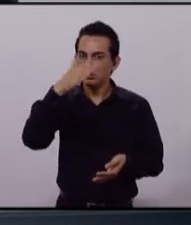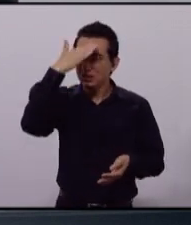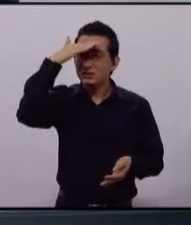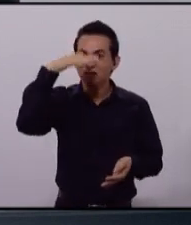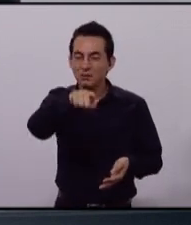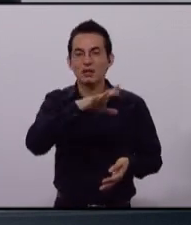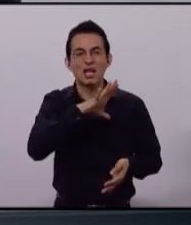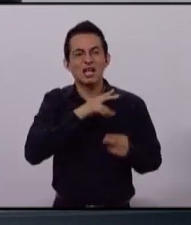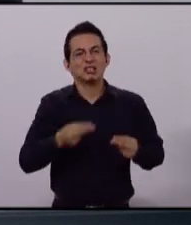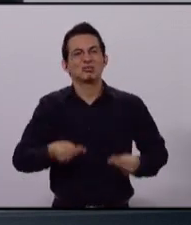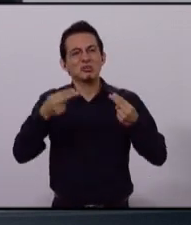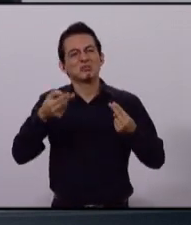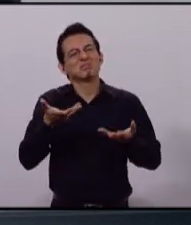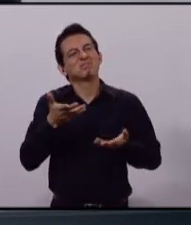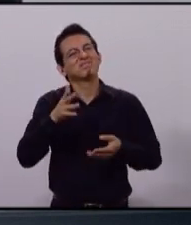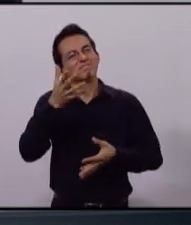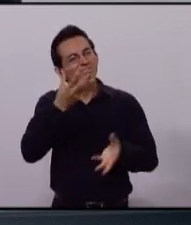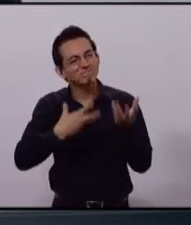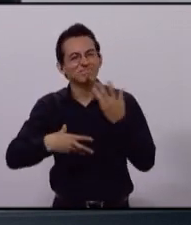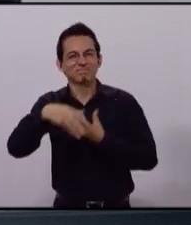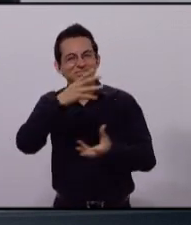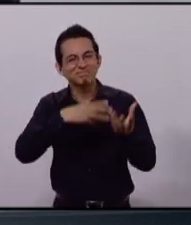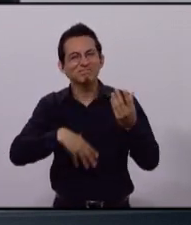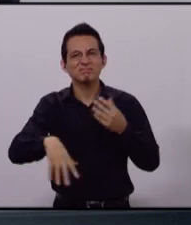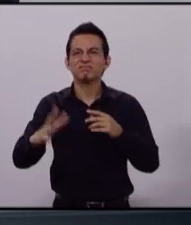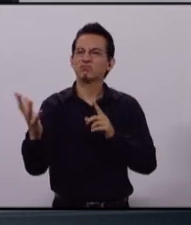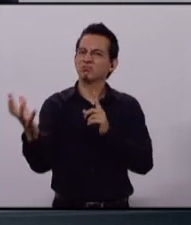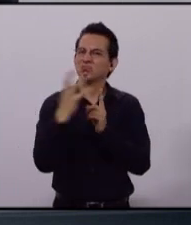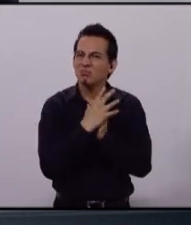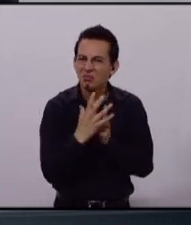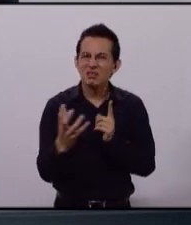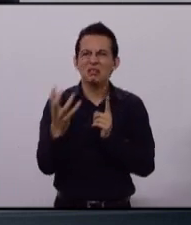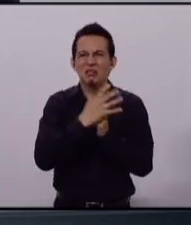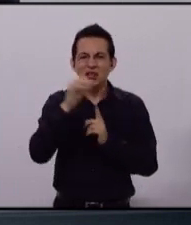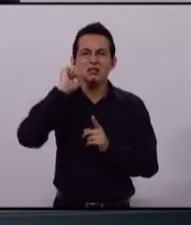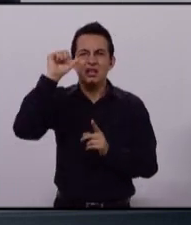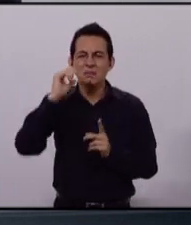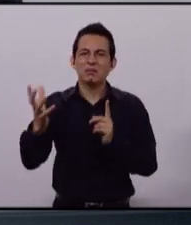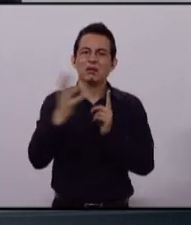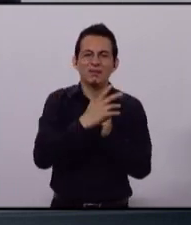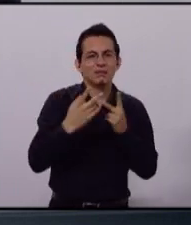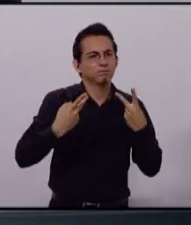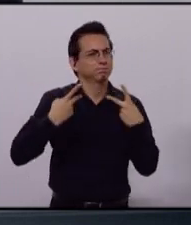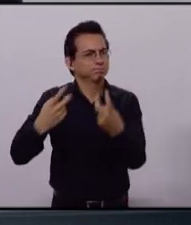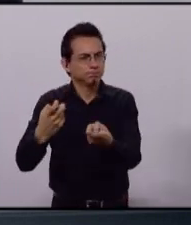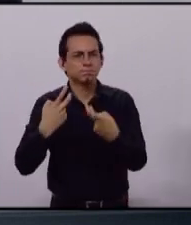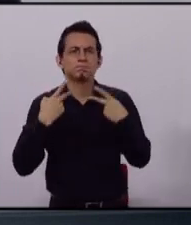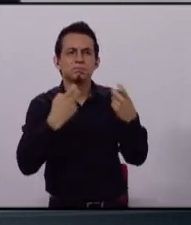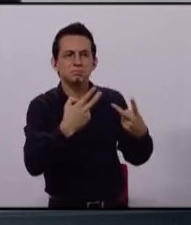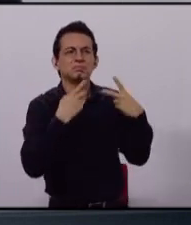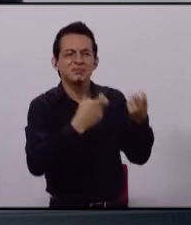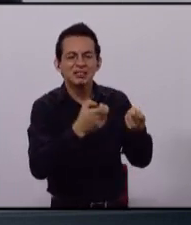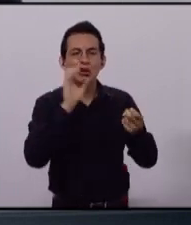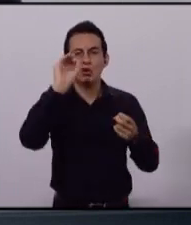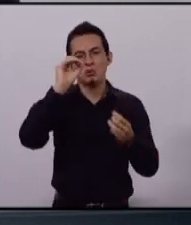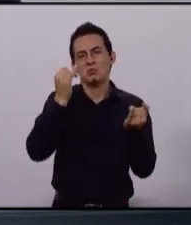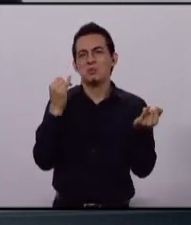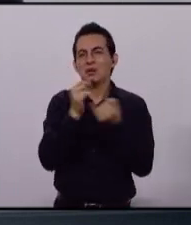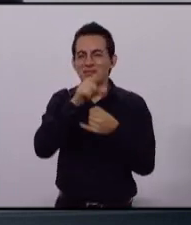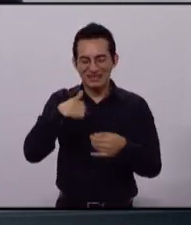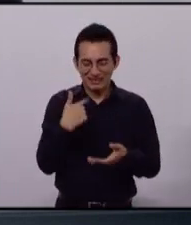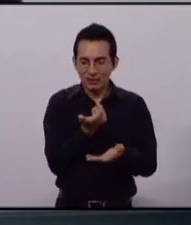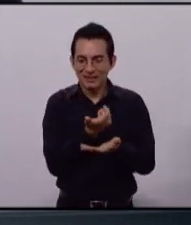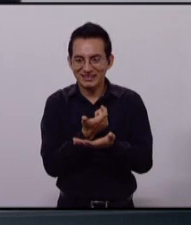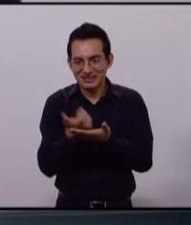un negocio pequeño que te llegan cada rato, que te llegan y a veces se llevan el fruto o la nómina de tus